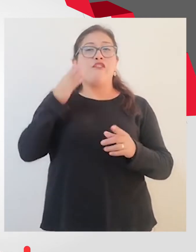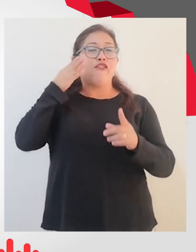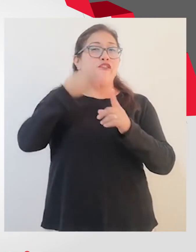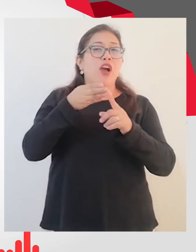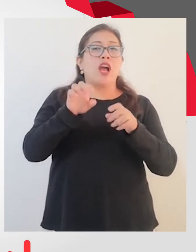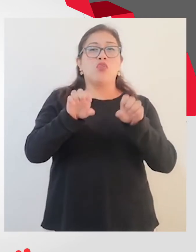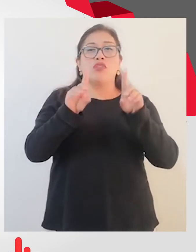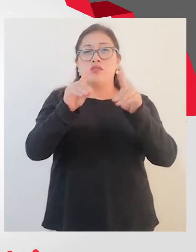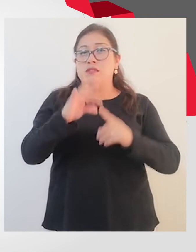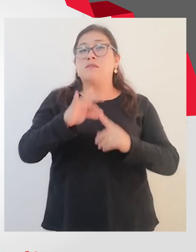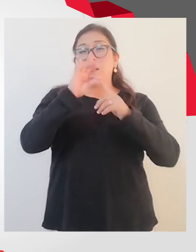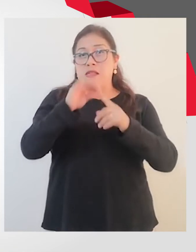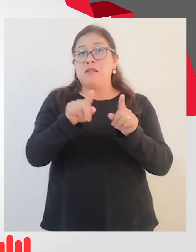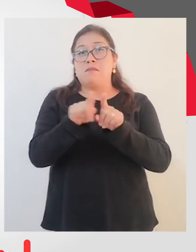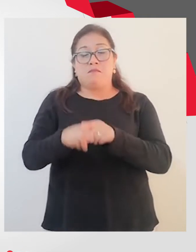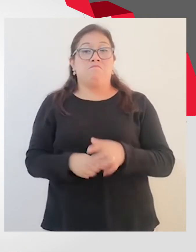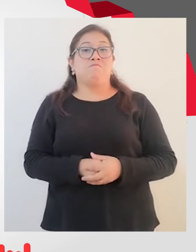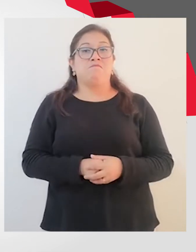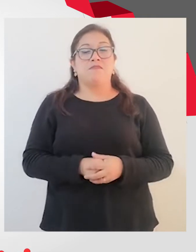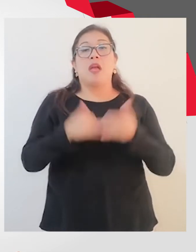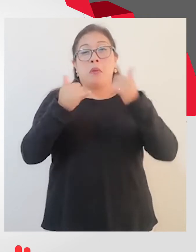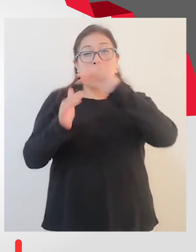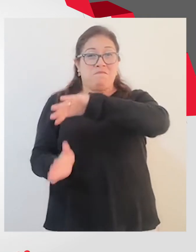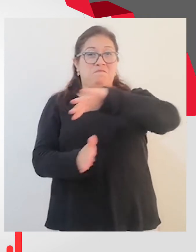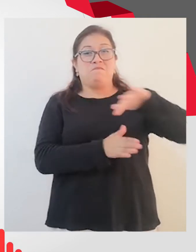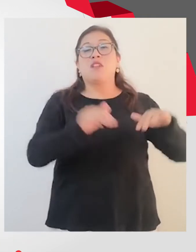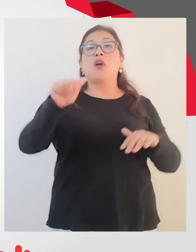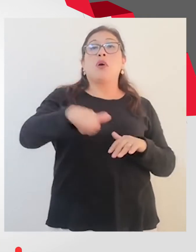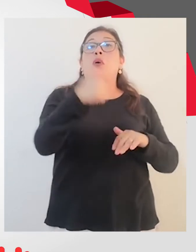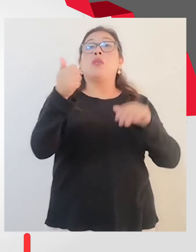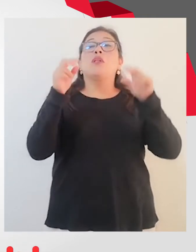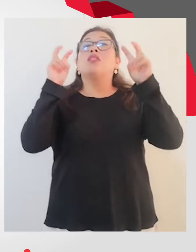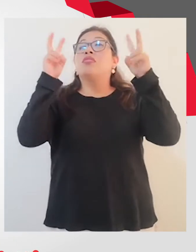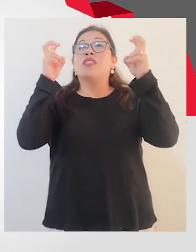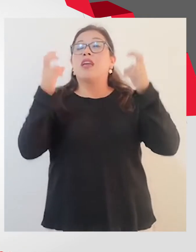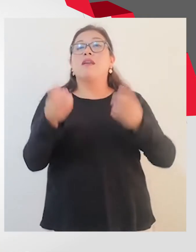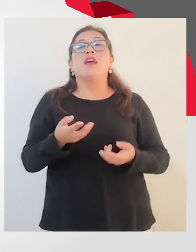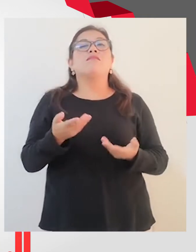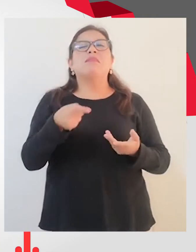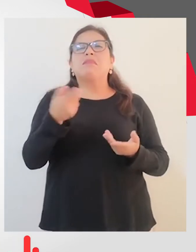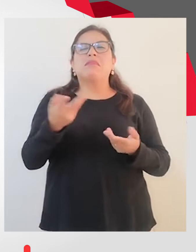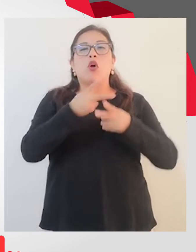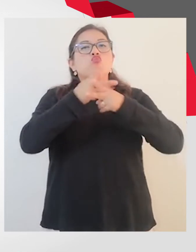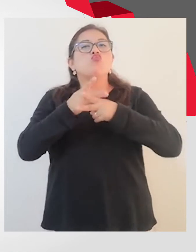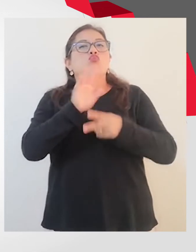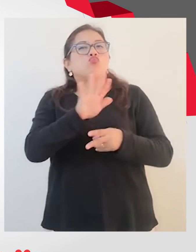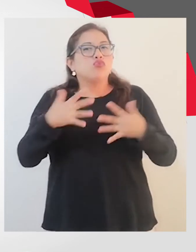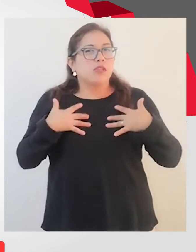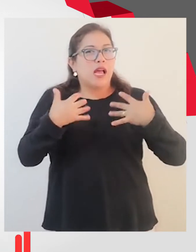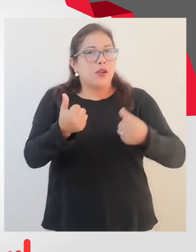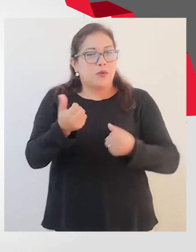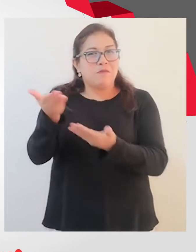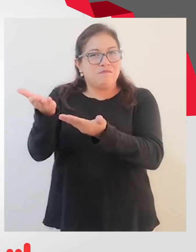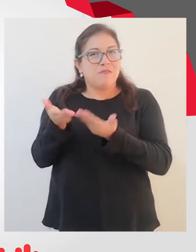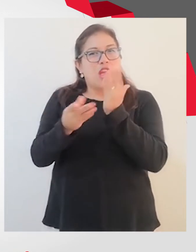educación especial. Ahora nos vamos a ir a otro tema que tiene que ver con el cuidado de nuestra salud. Y la